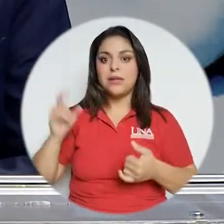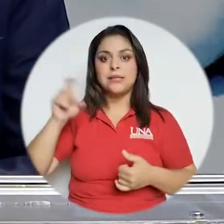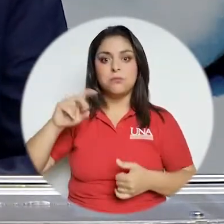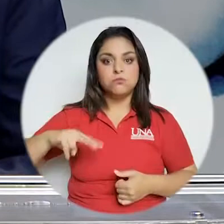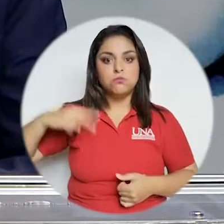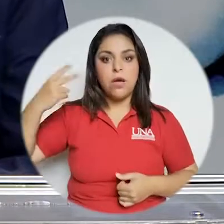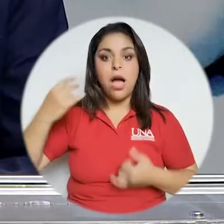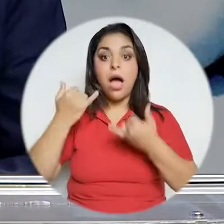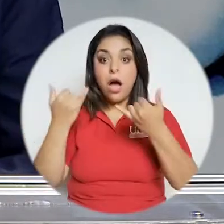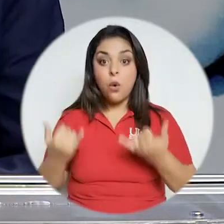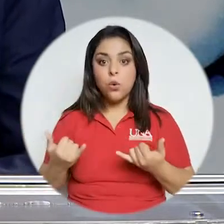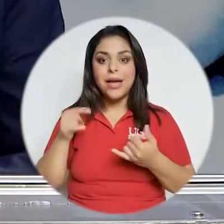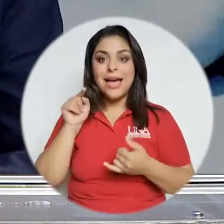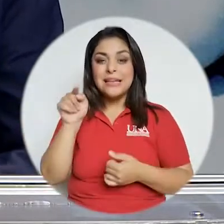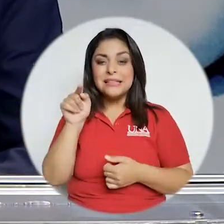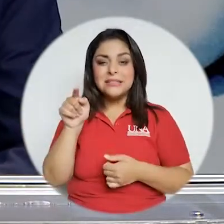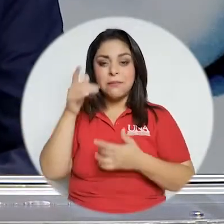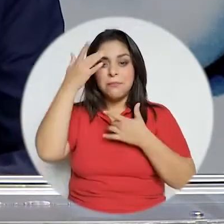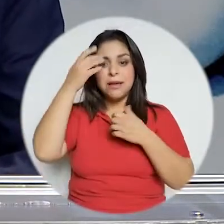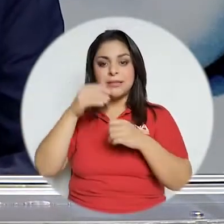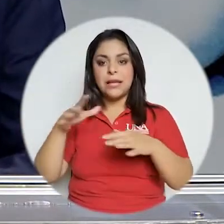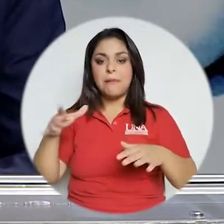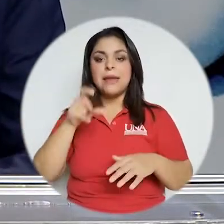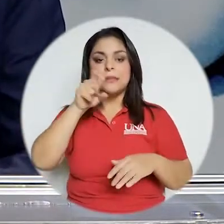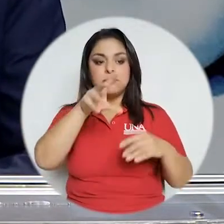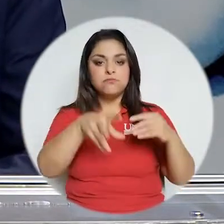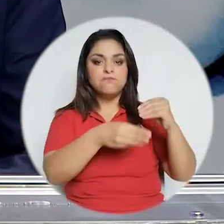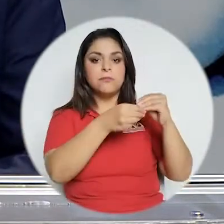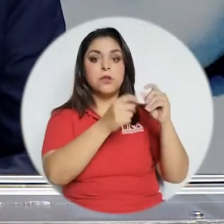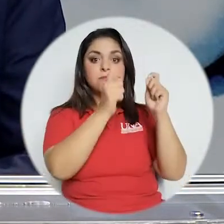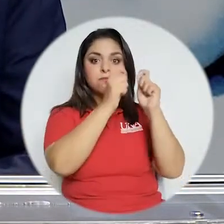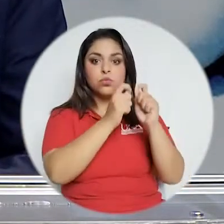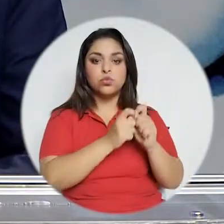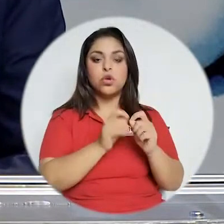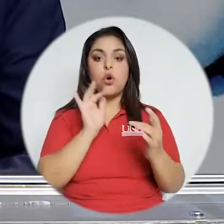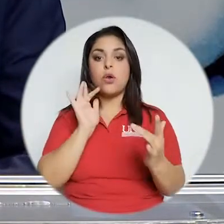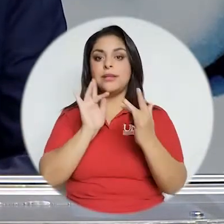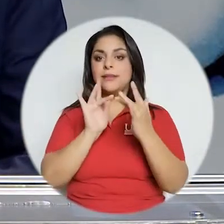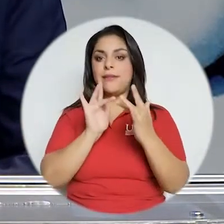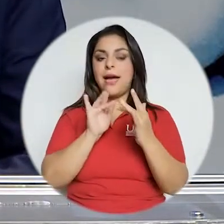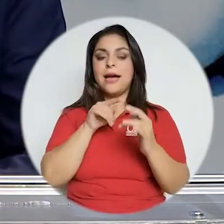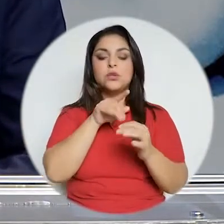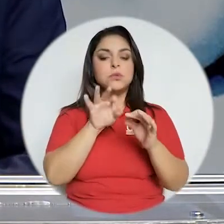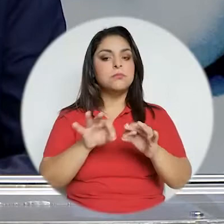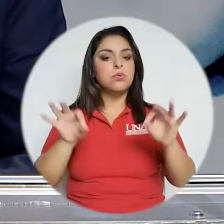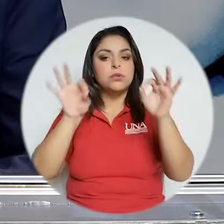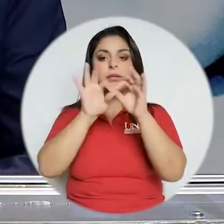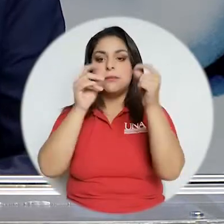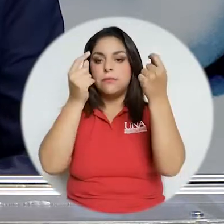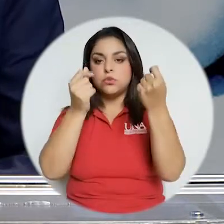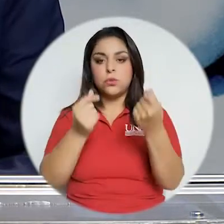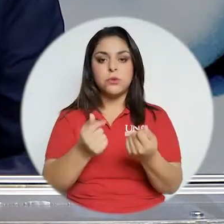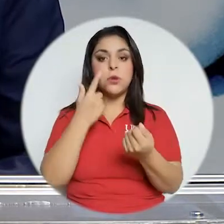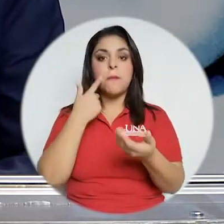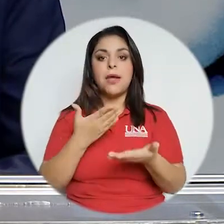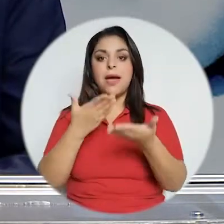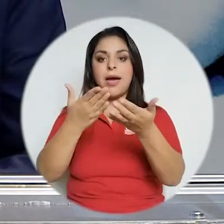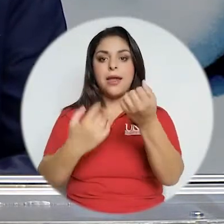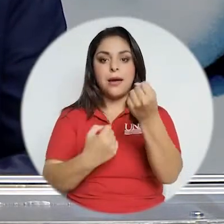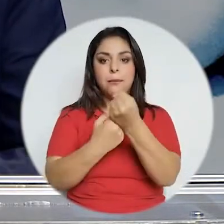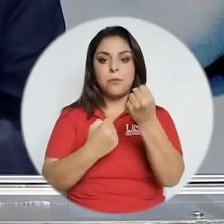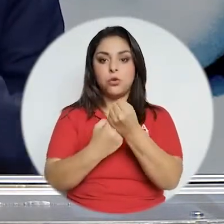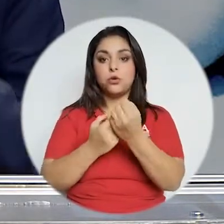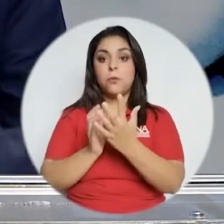este proceso nos obliga a tener el rubro de conectividad también como un rubro muy importante en el desarrollo de todo